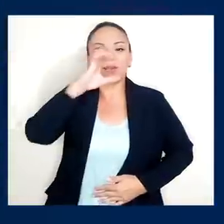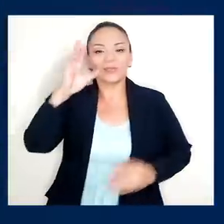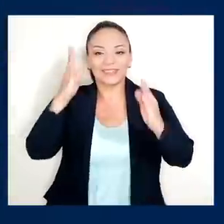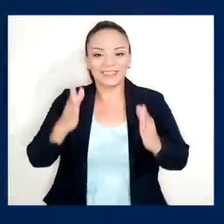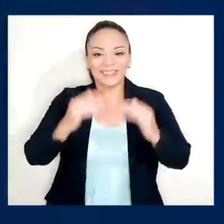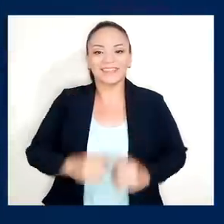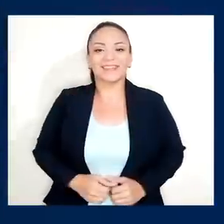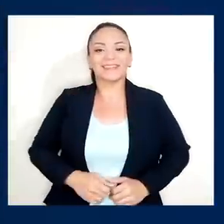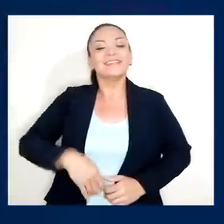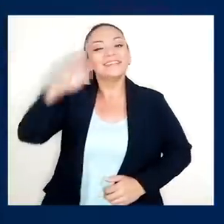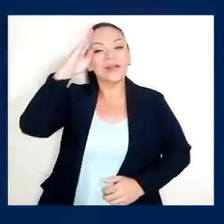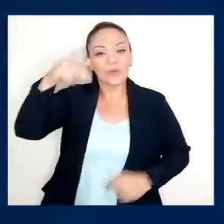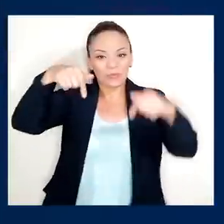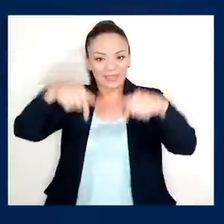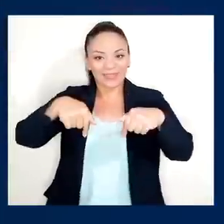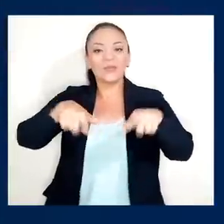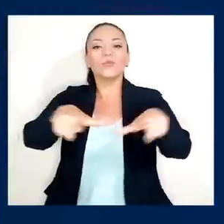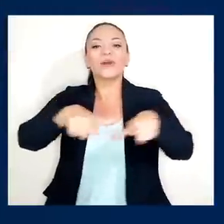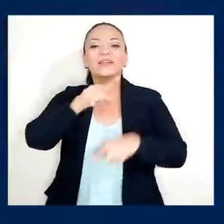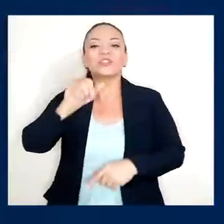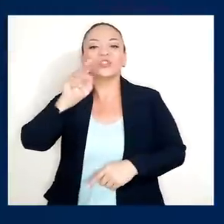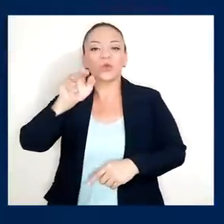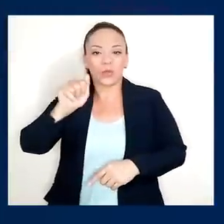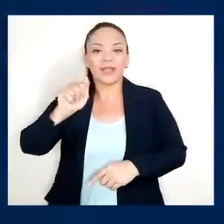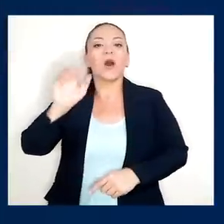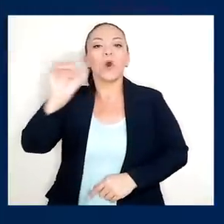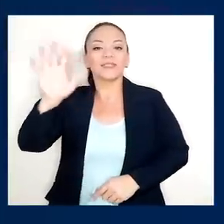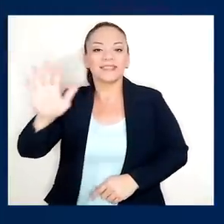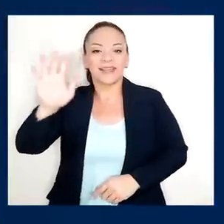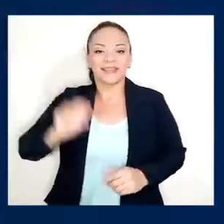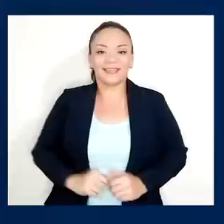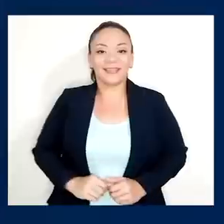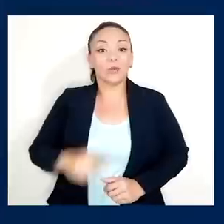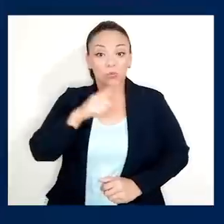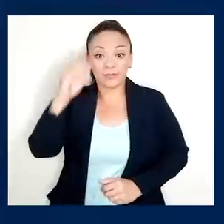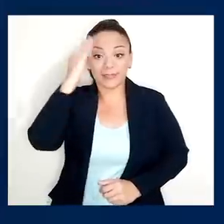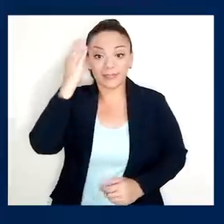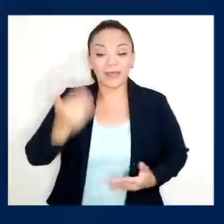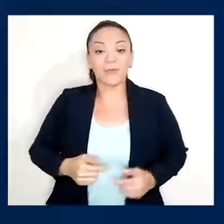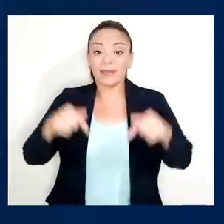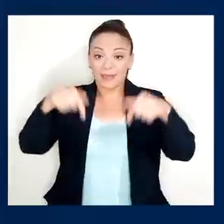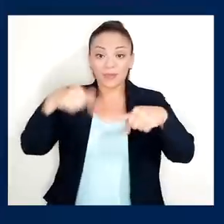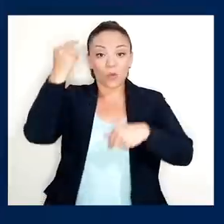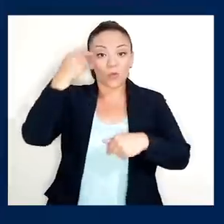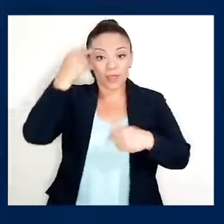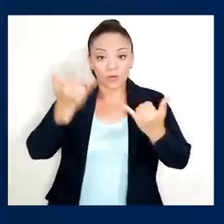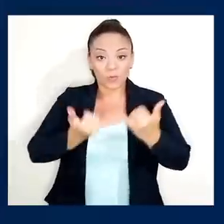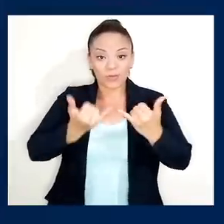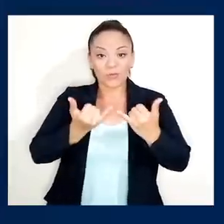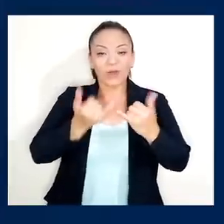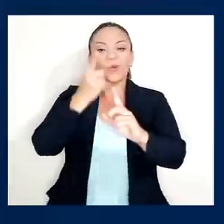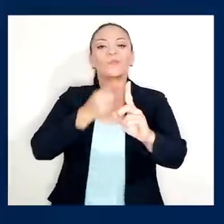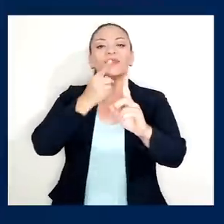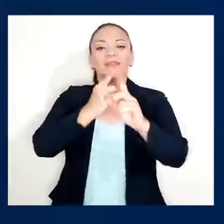Hola, compatriotas. Los saludamos desde la bella zona de Occidente. Como ustedes saben, este gobierno